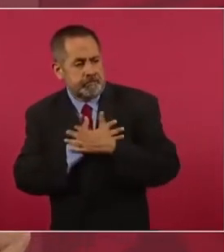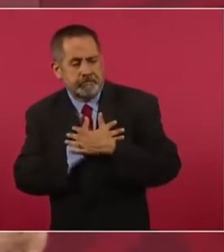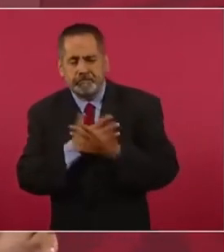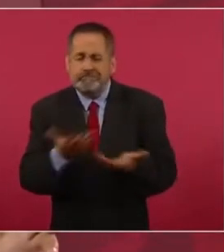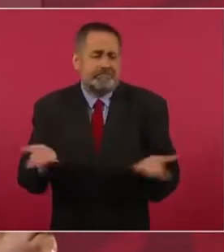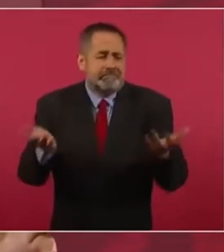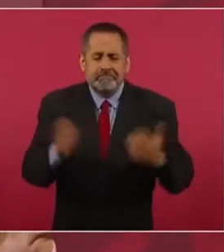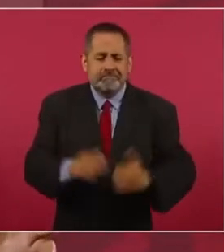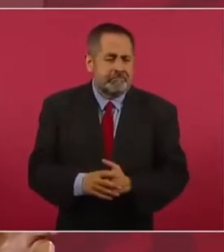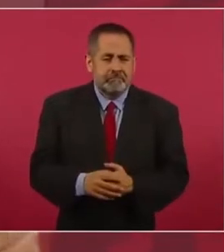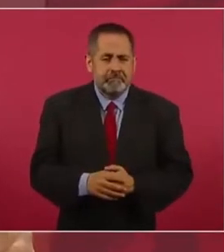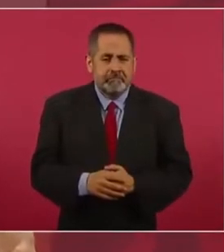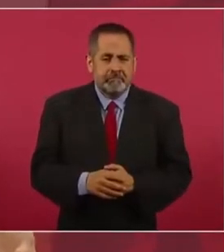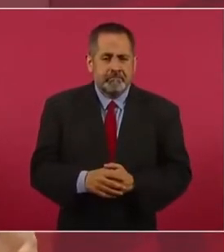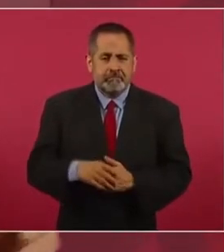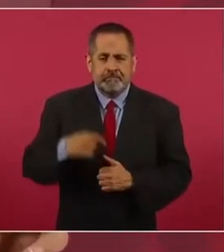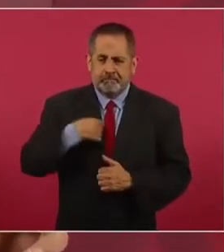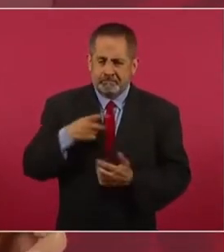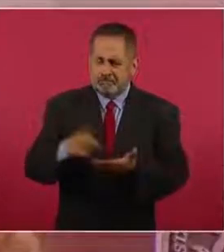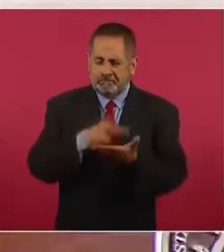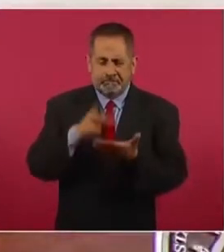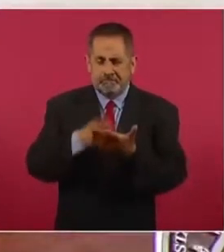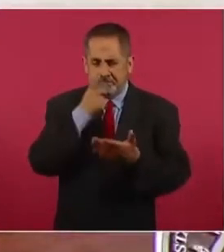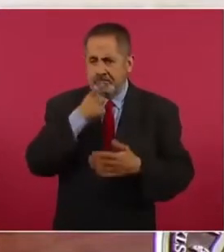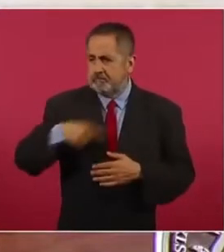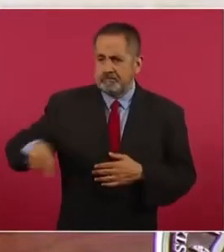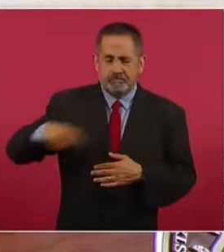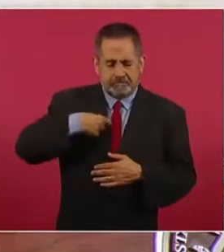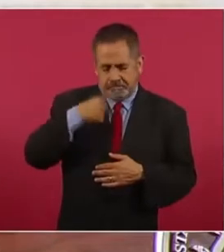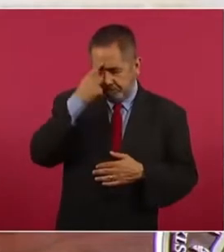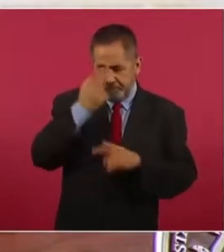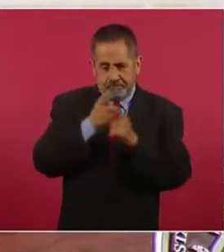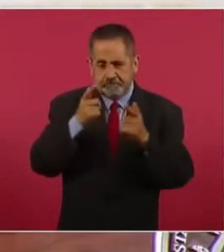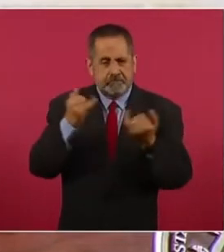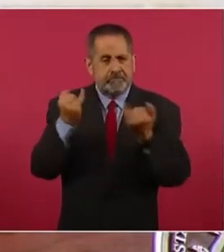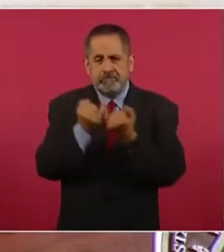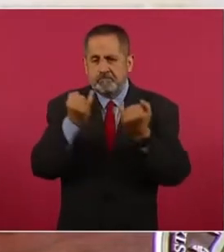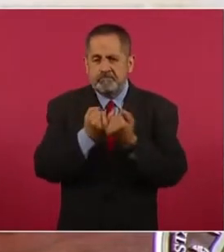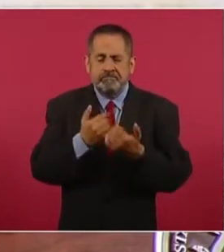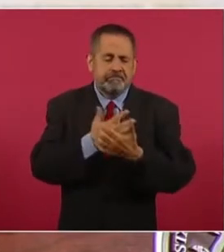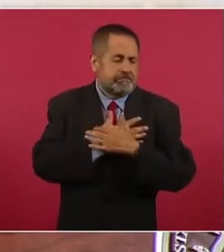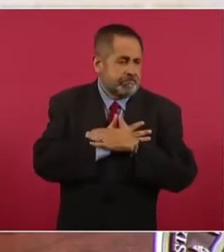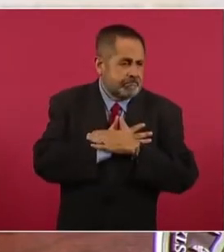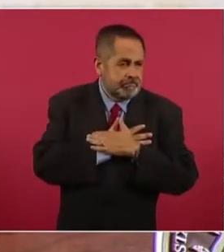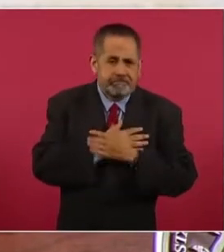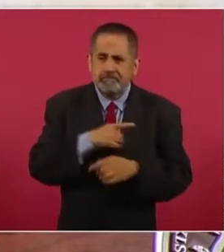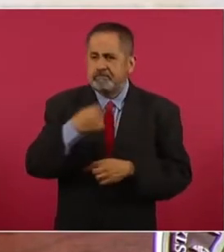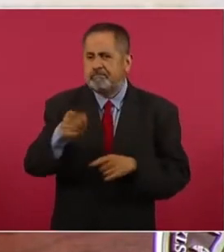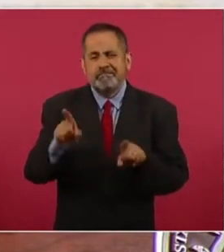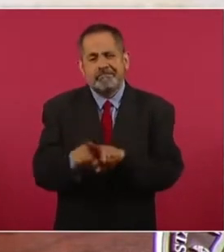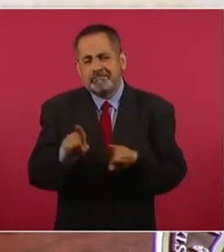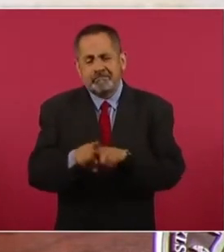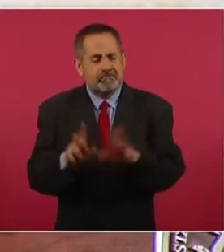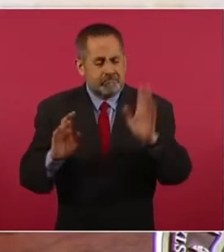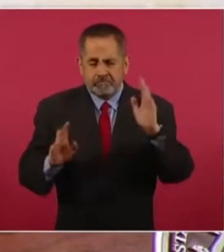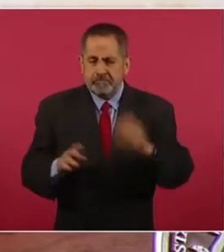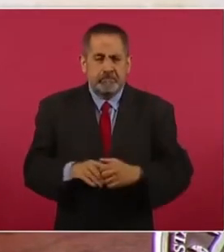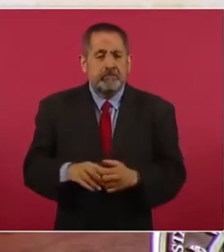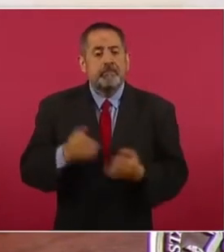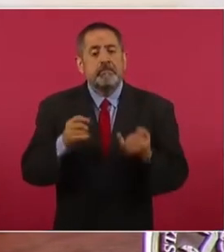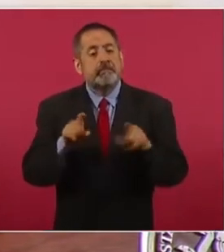Y, lo he dicho, los libres pensadores también son